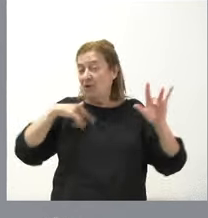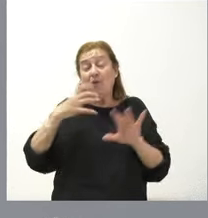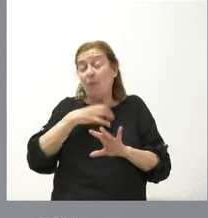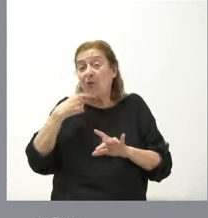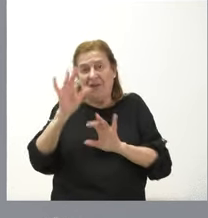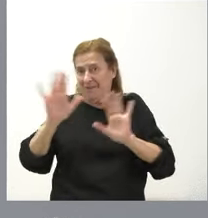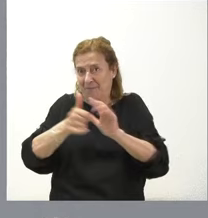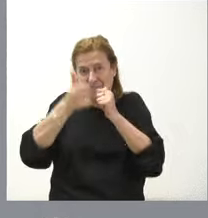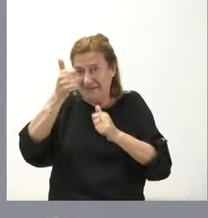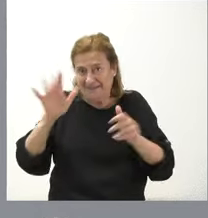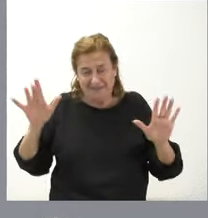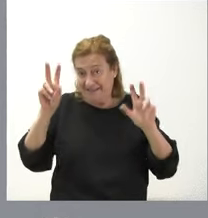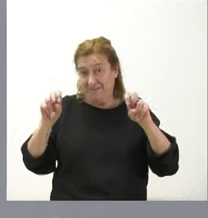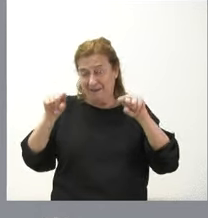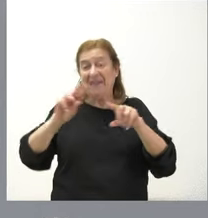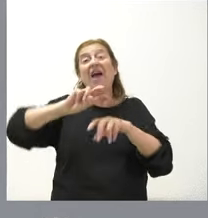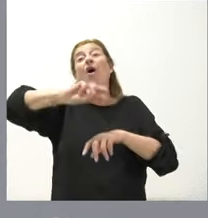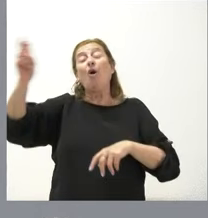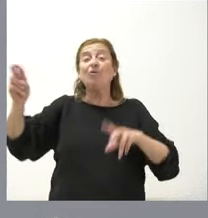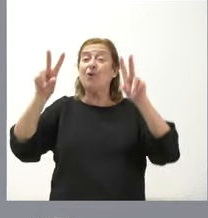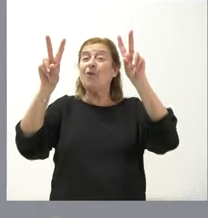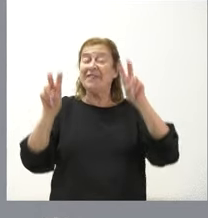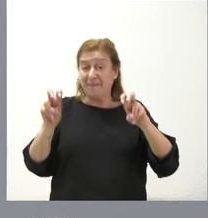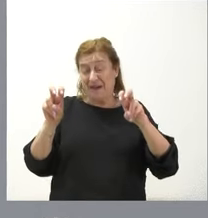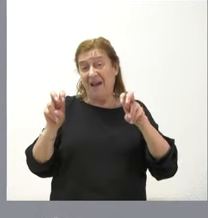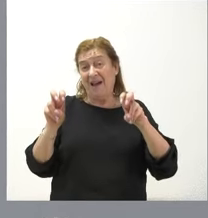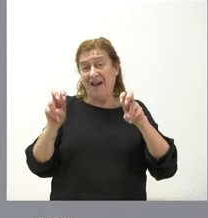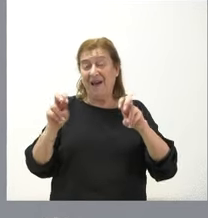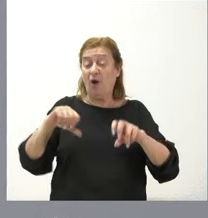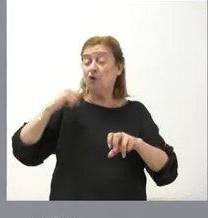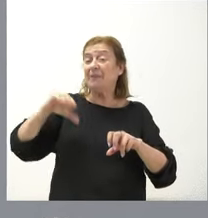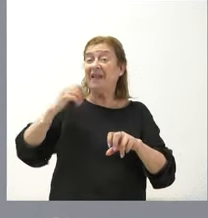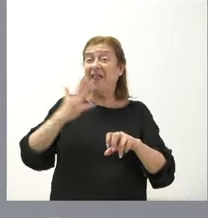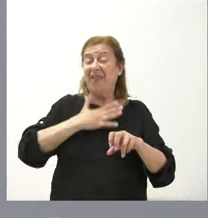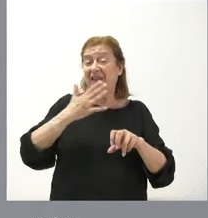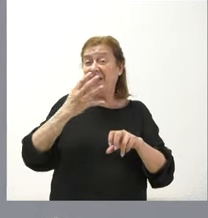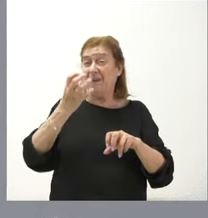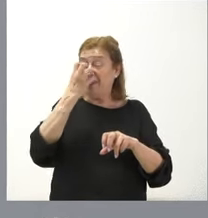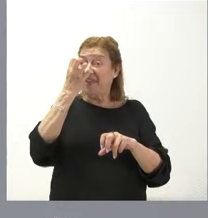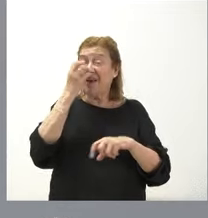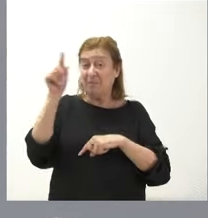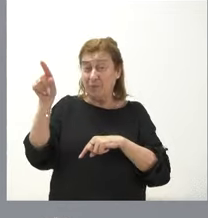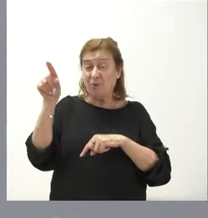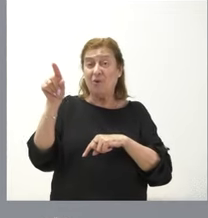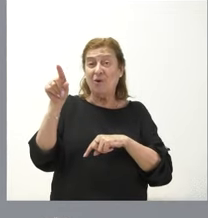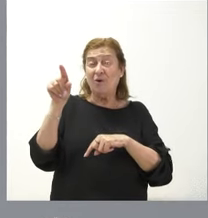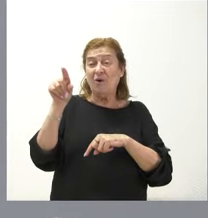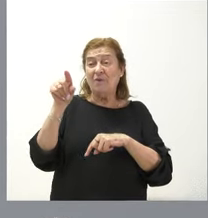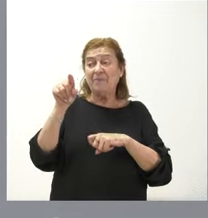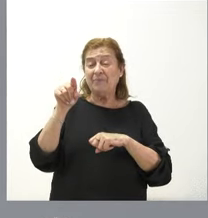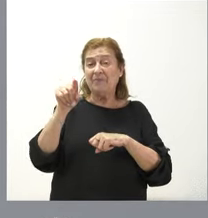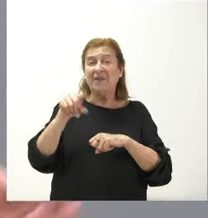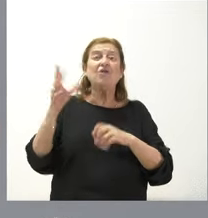en relación con esa cuestión. Sobre la otra, en lo que tiene que ver con el hospital de Medina del